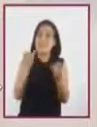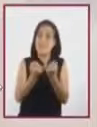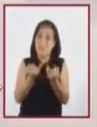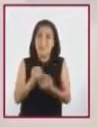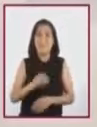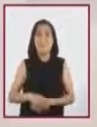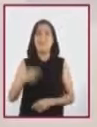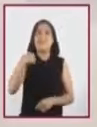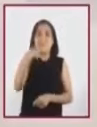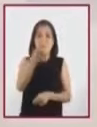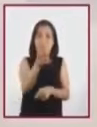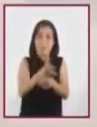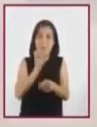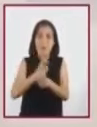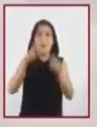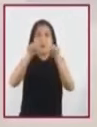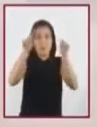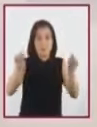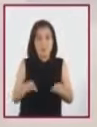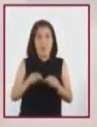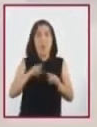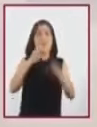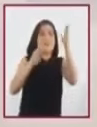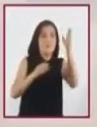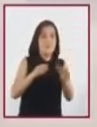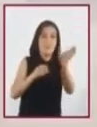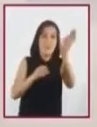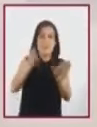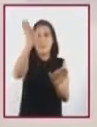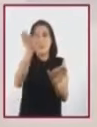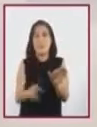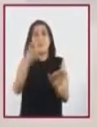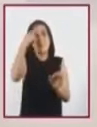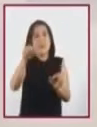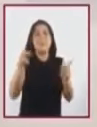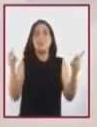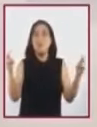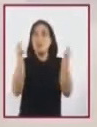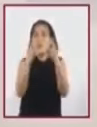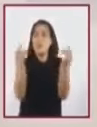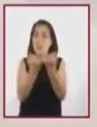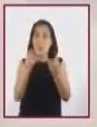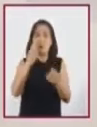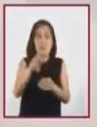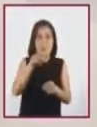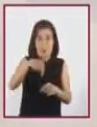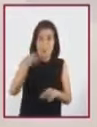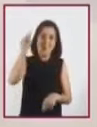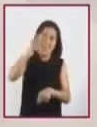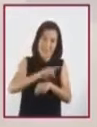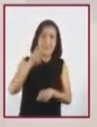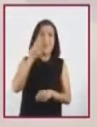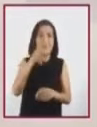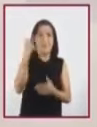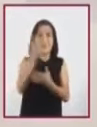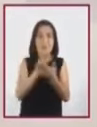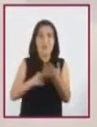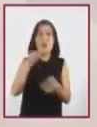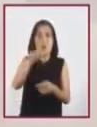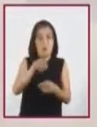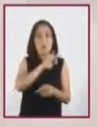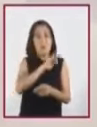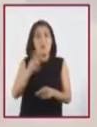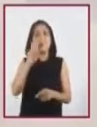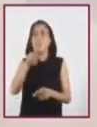Los invito a hacer un cuadro comparativo de los tres objetos tecnológicos vistos en esta sesión. Esta programación la